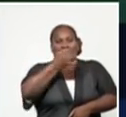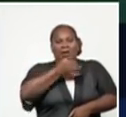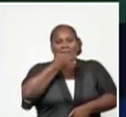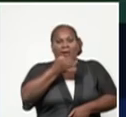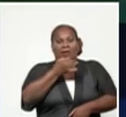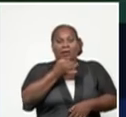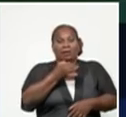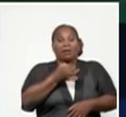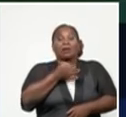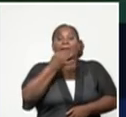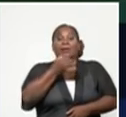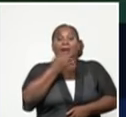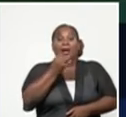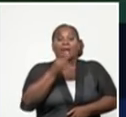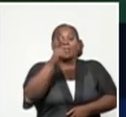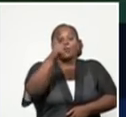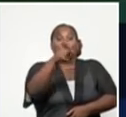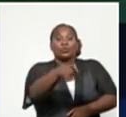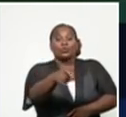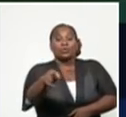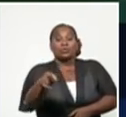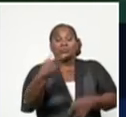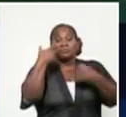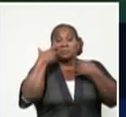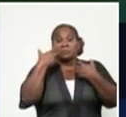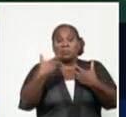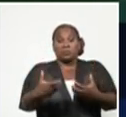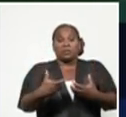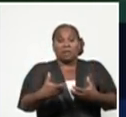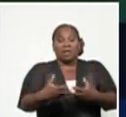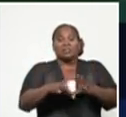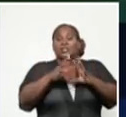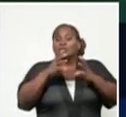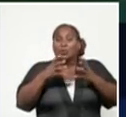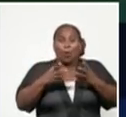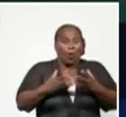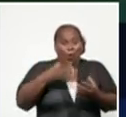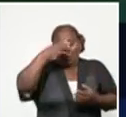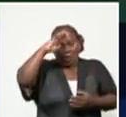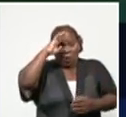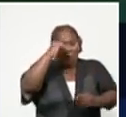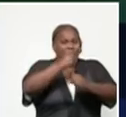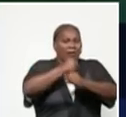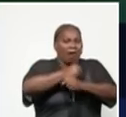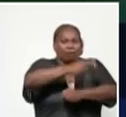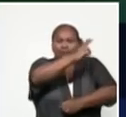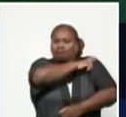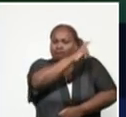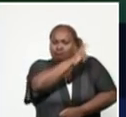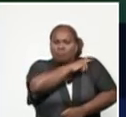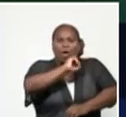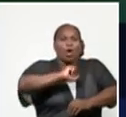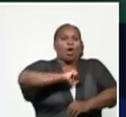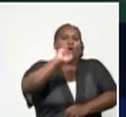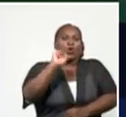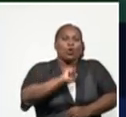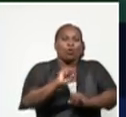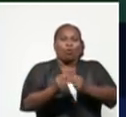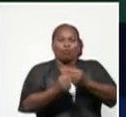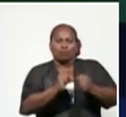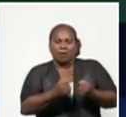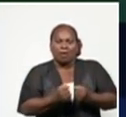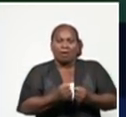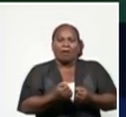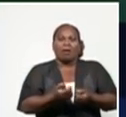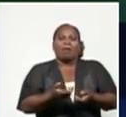Transmitirle a ustedes la importancia, todo el desvelo del país, de la dirección del país, en lograr contener esto, por lo que representa para